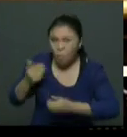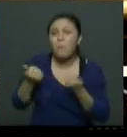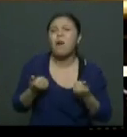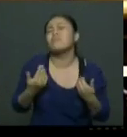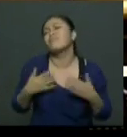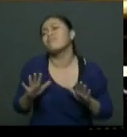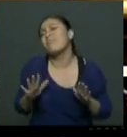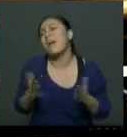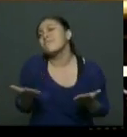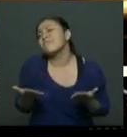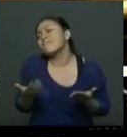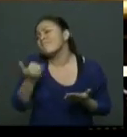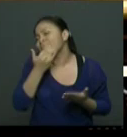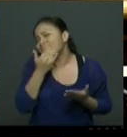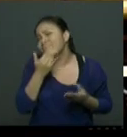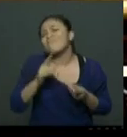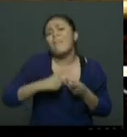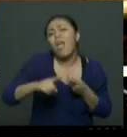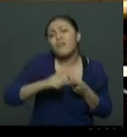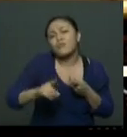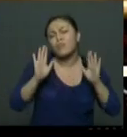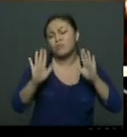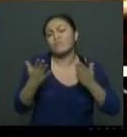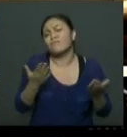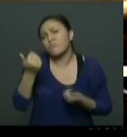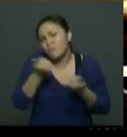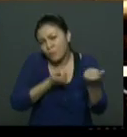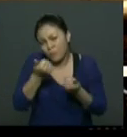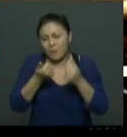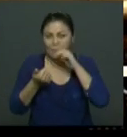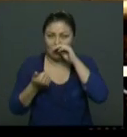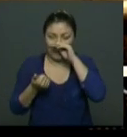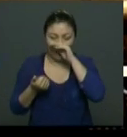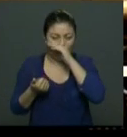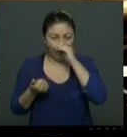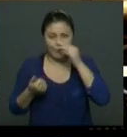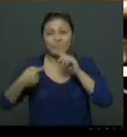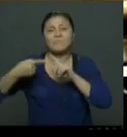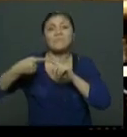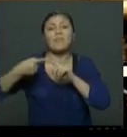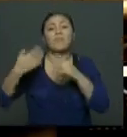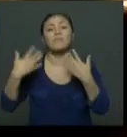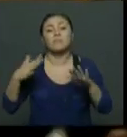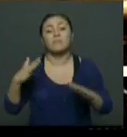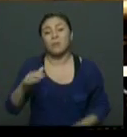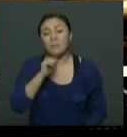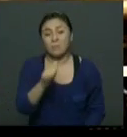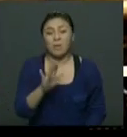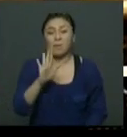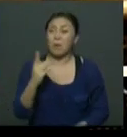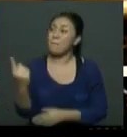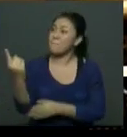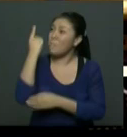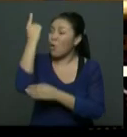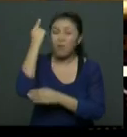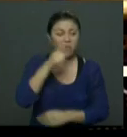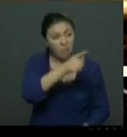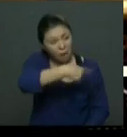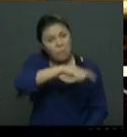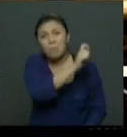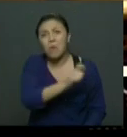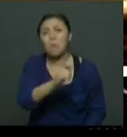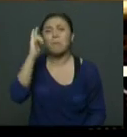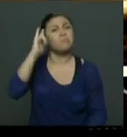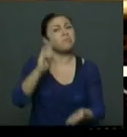razones. Quizás la más importante de todas sea la despolitización a la que hemos llevado al pueblo colombiano.